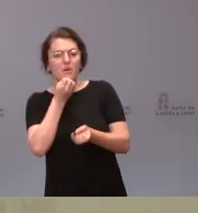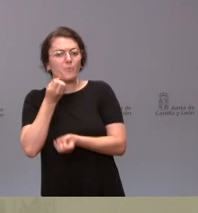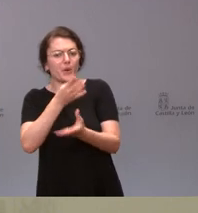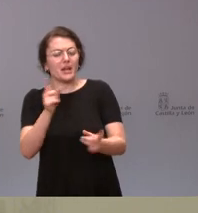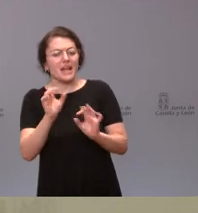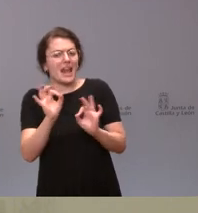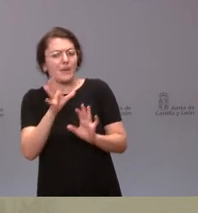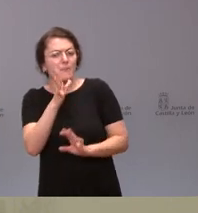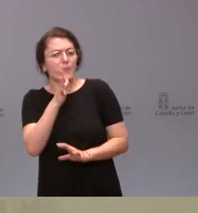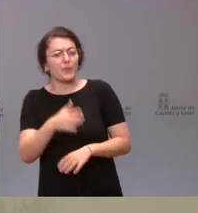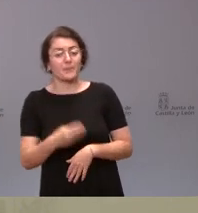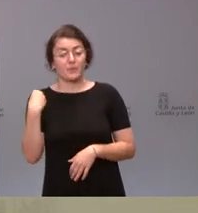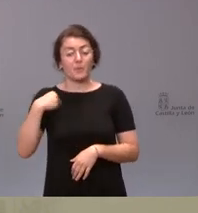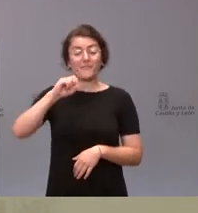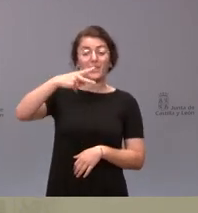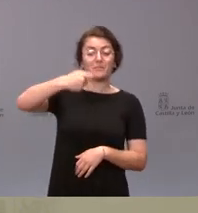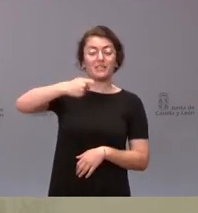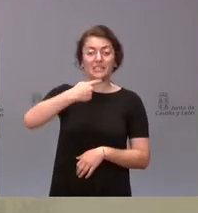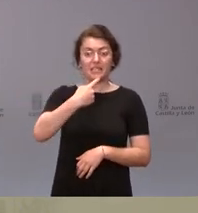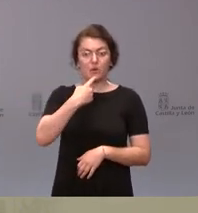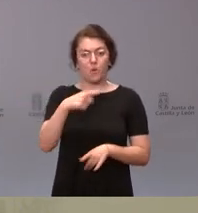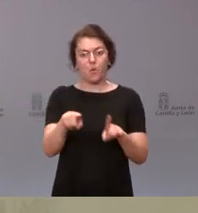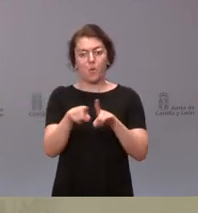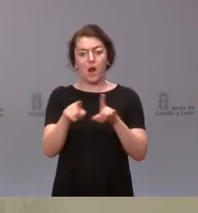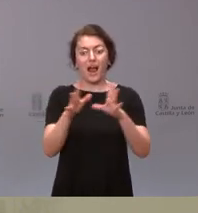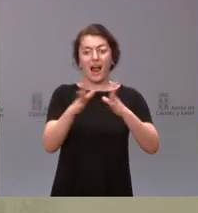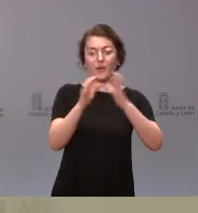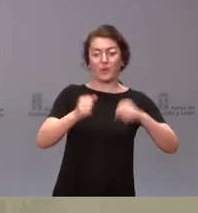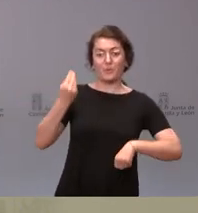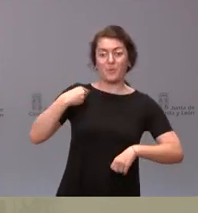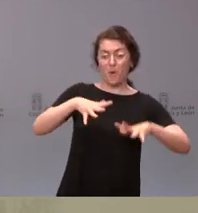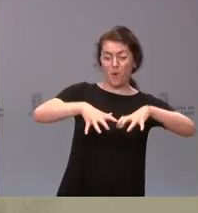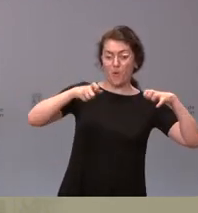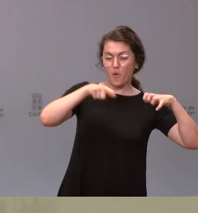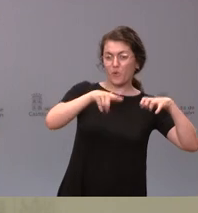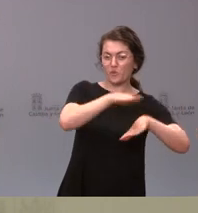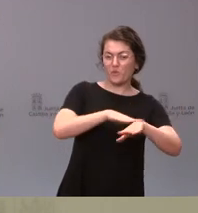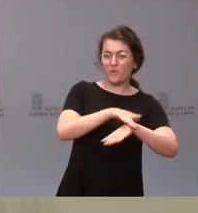vicepresidente sí que apuntó que fue un acuerdo que se abordó en el Consejo de Gobierno. Gracias.